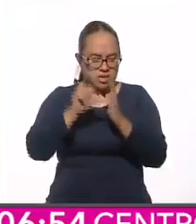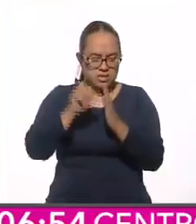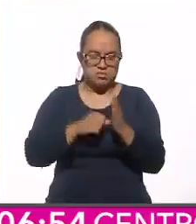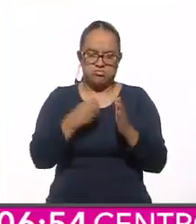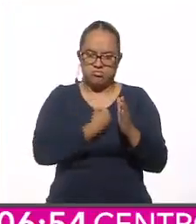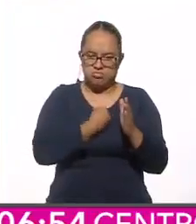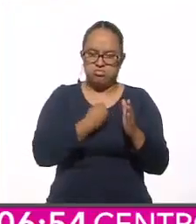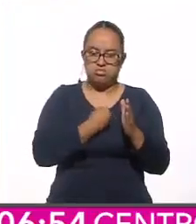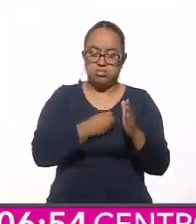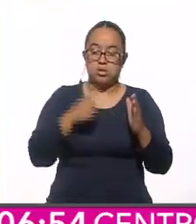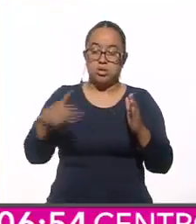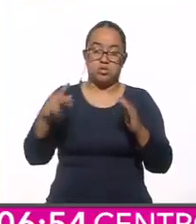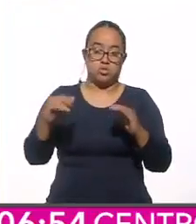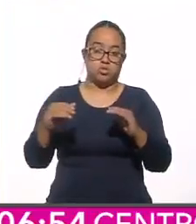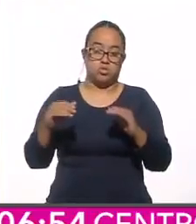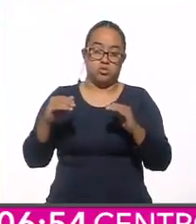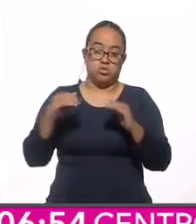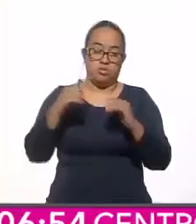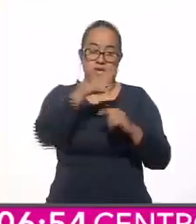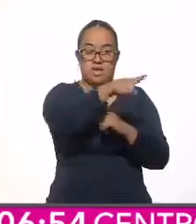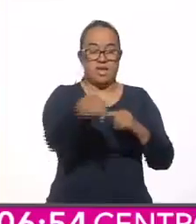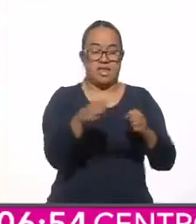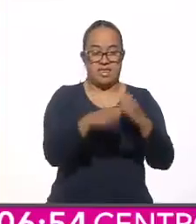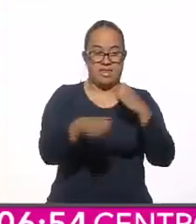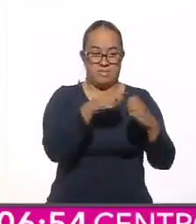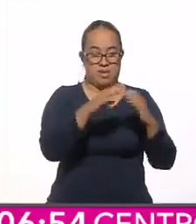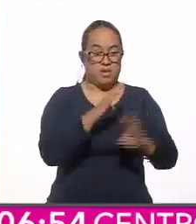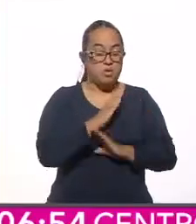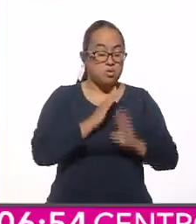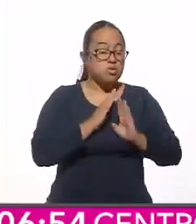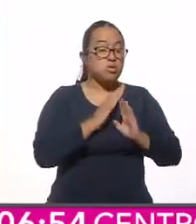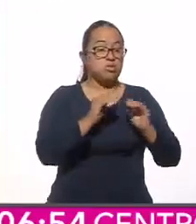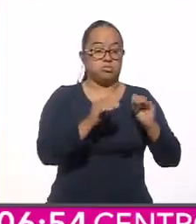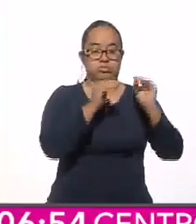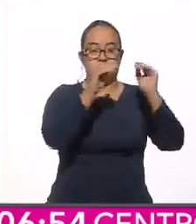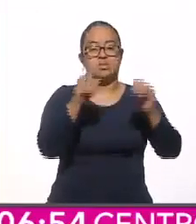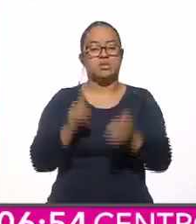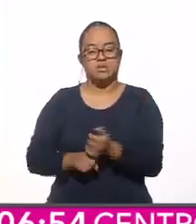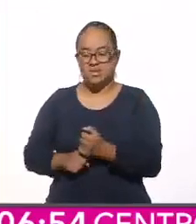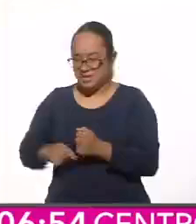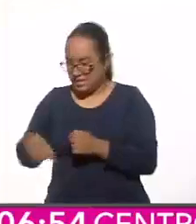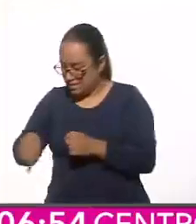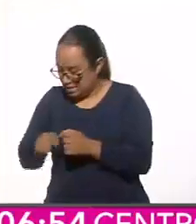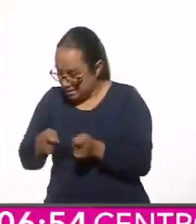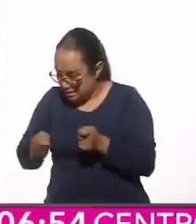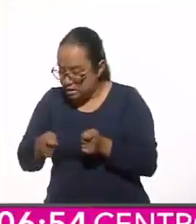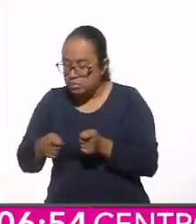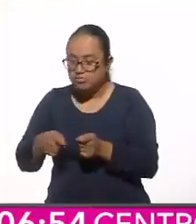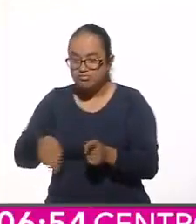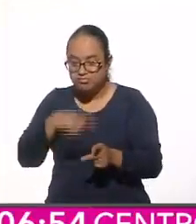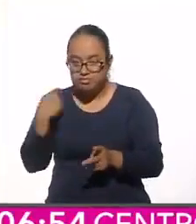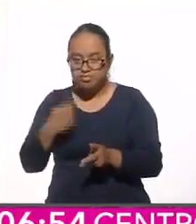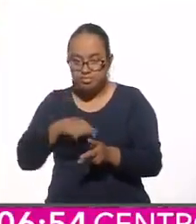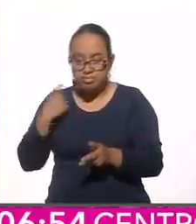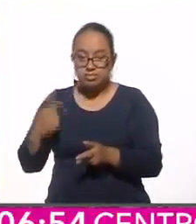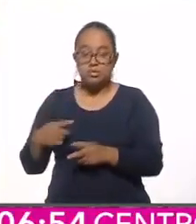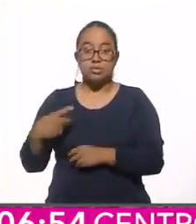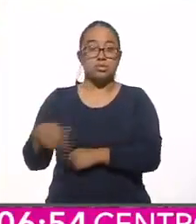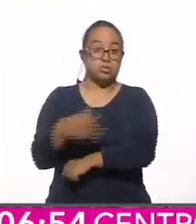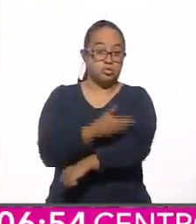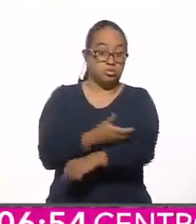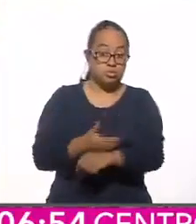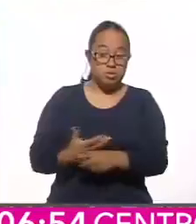La superioridad militar de sus enemigos hizo que perdiera las posiciones que mantenía. Sus compañeros lo